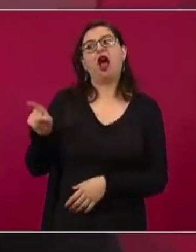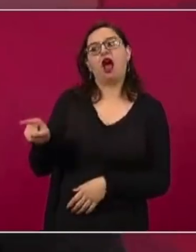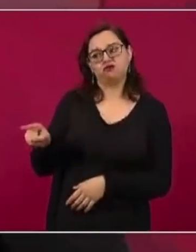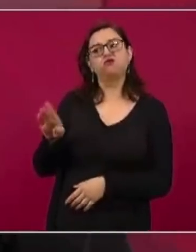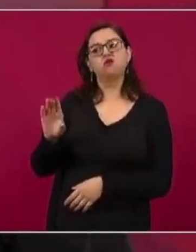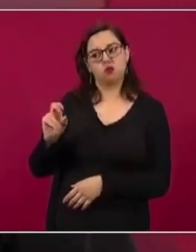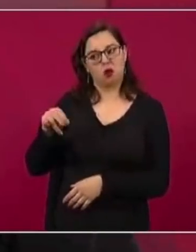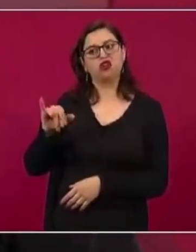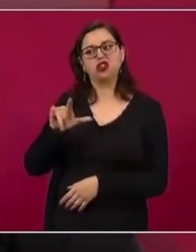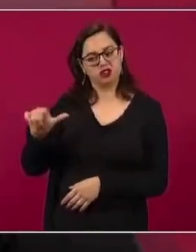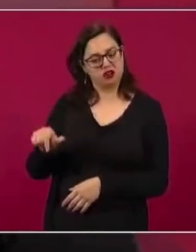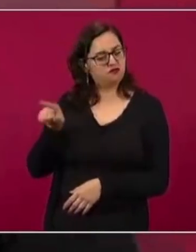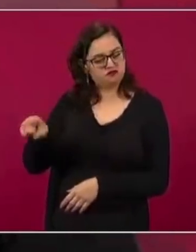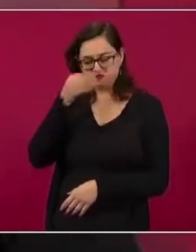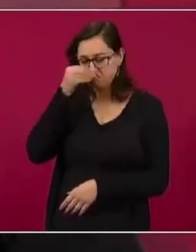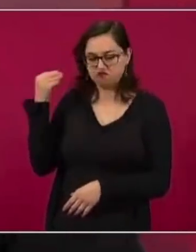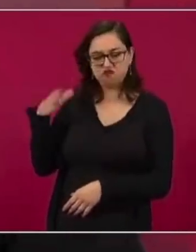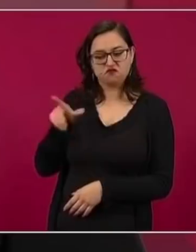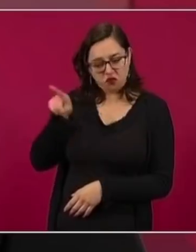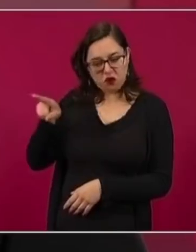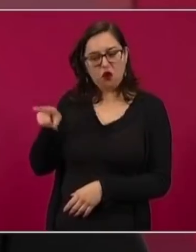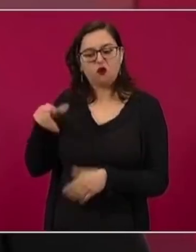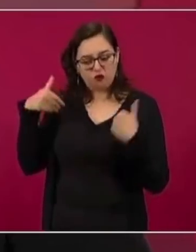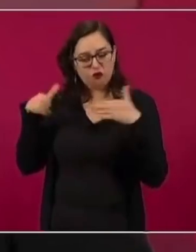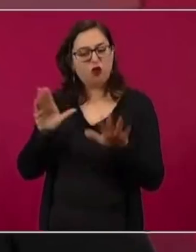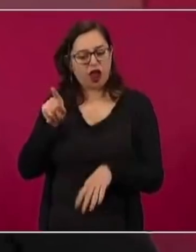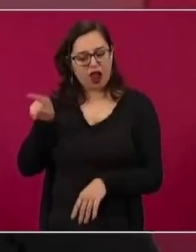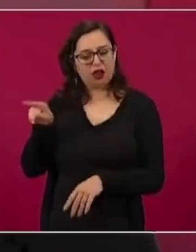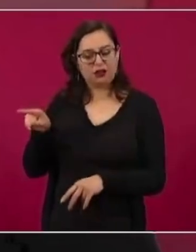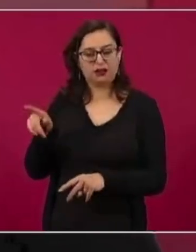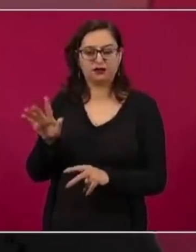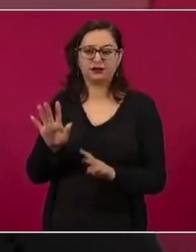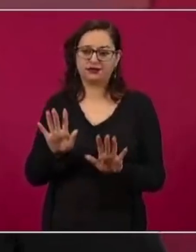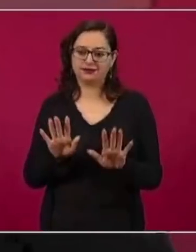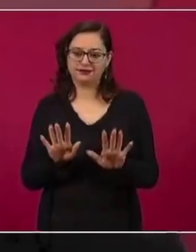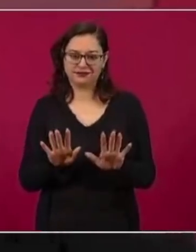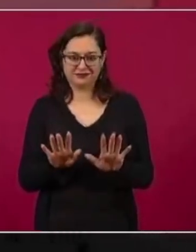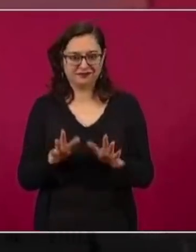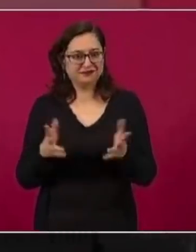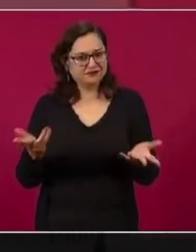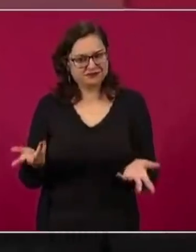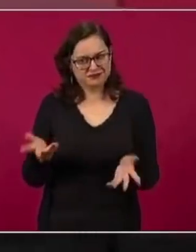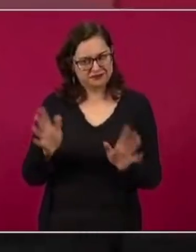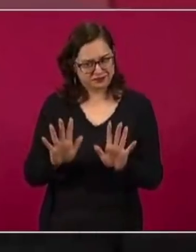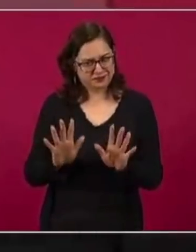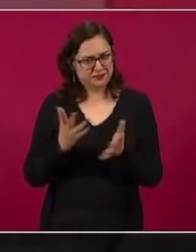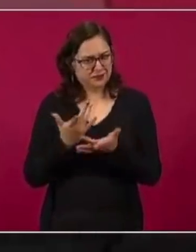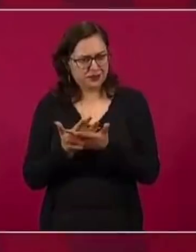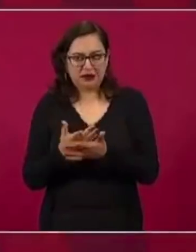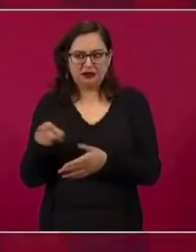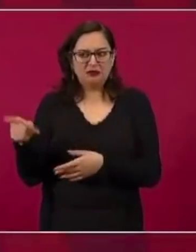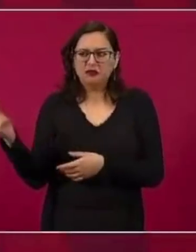una demanda de tipo laboral a un crimen.